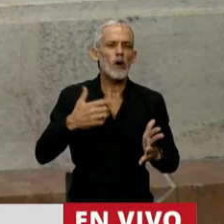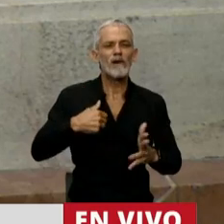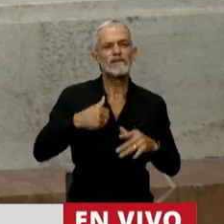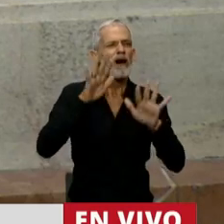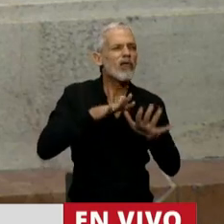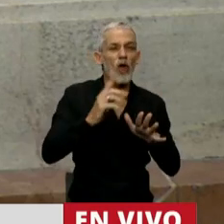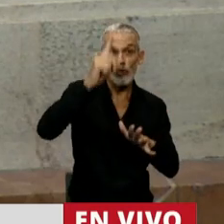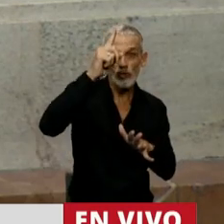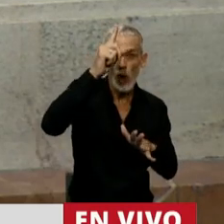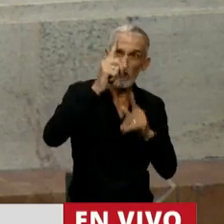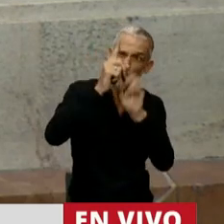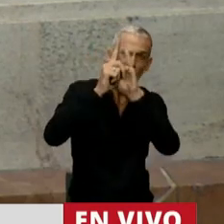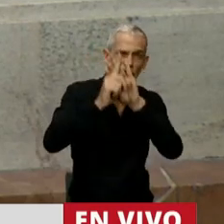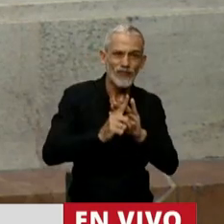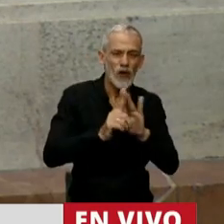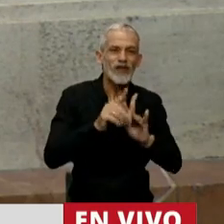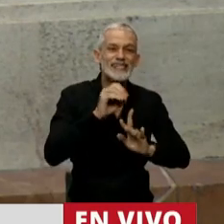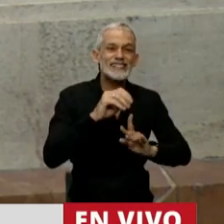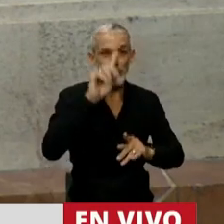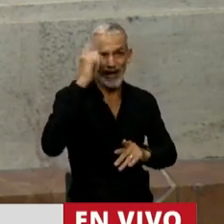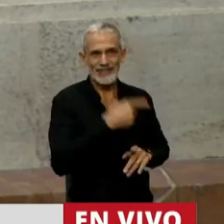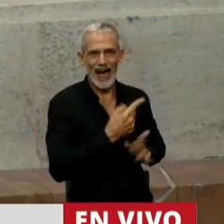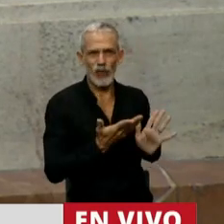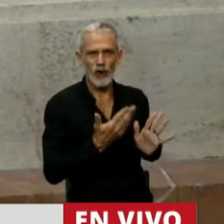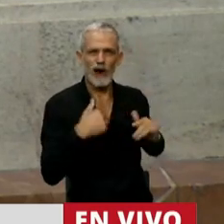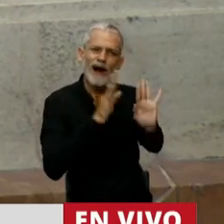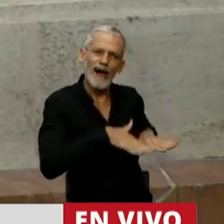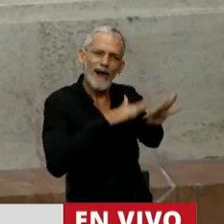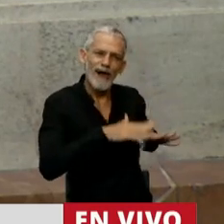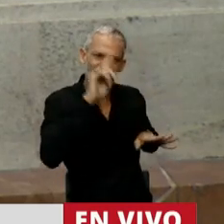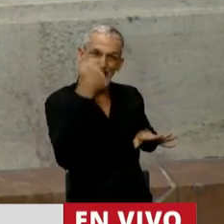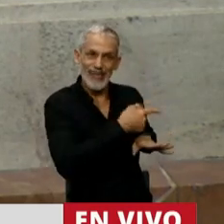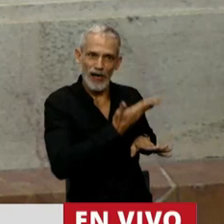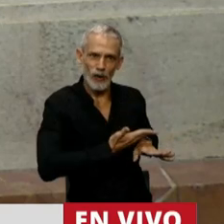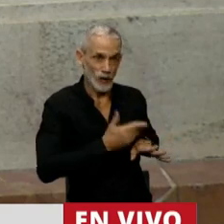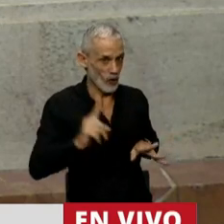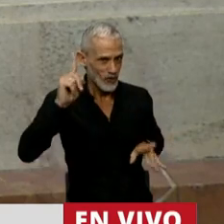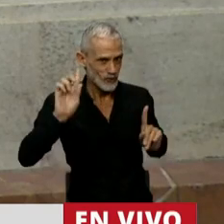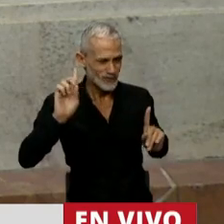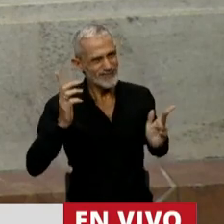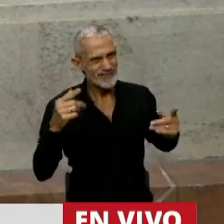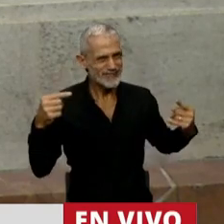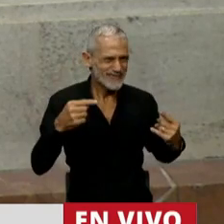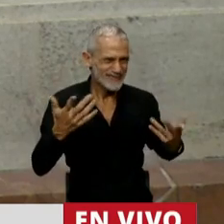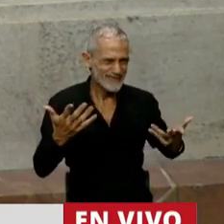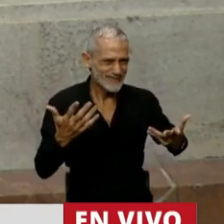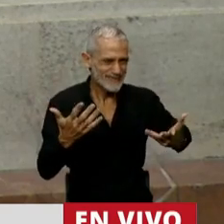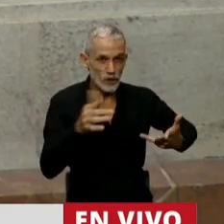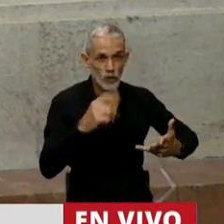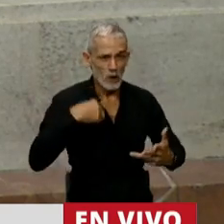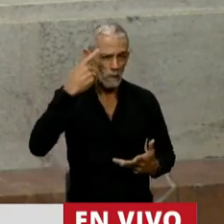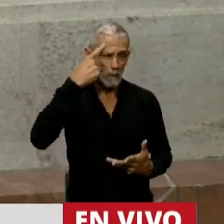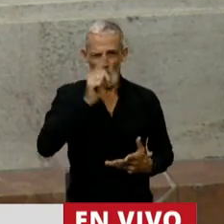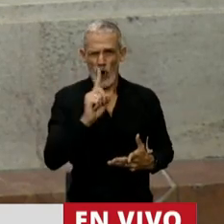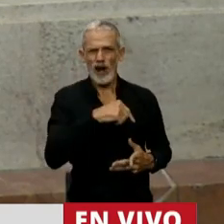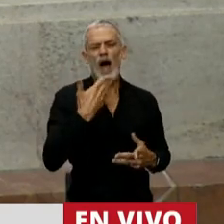adoran a un Dios llamado Estado. ¿Qué sé yo? Yo realmente no les